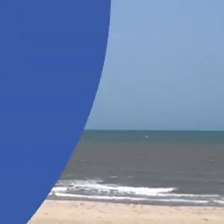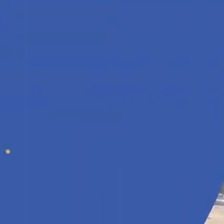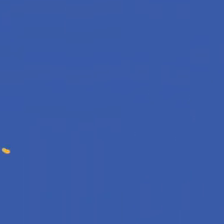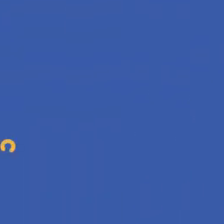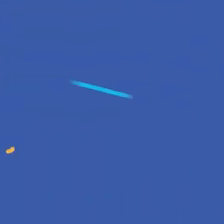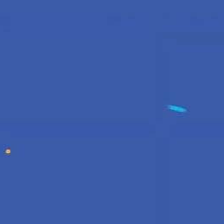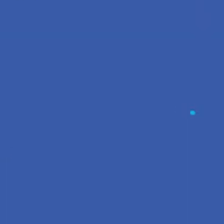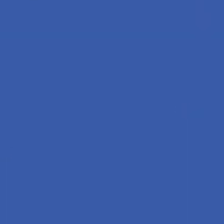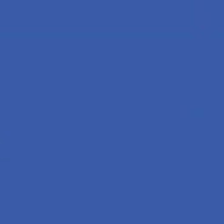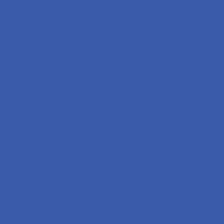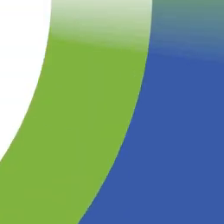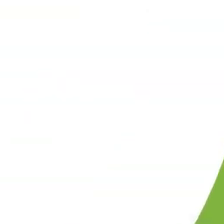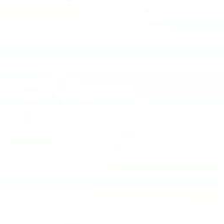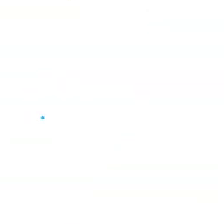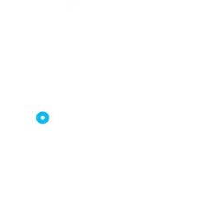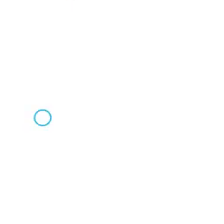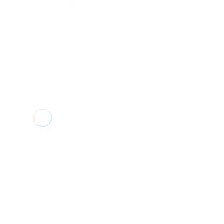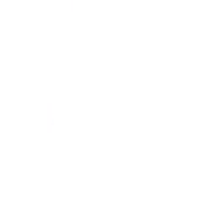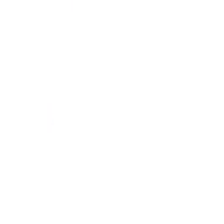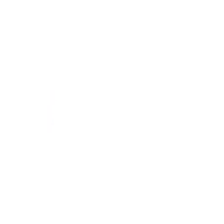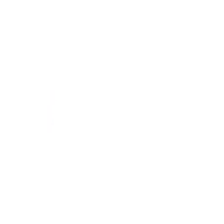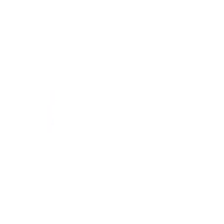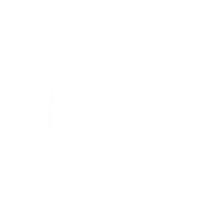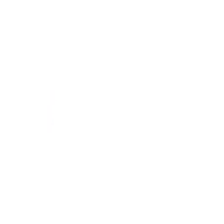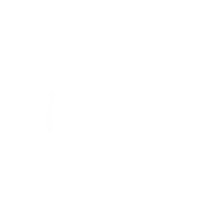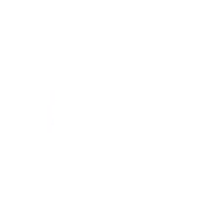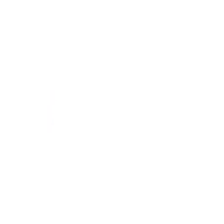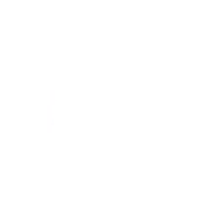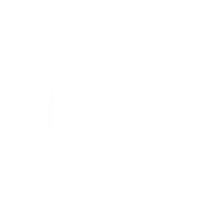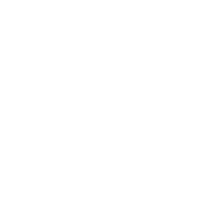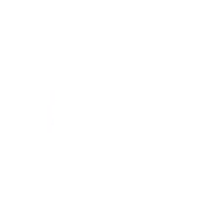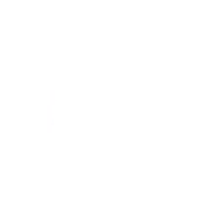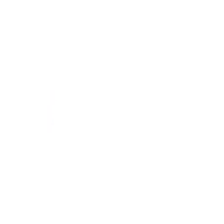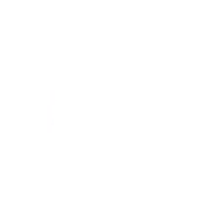Universidad del Magdalena. Aún más incluyente e incubadora.